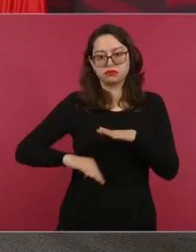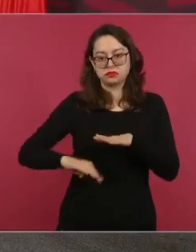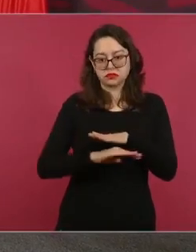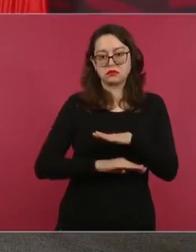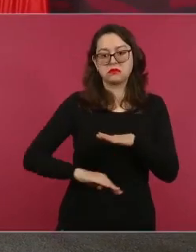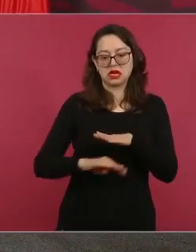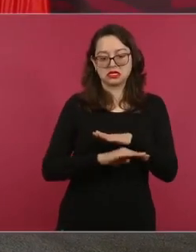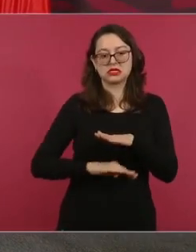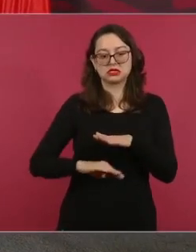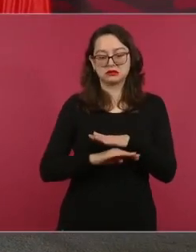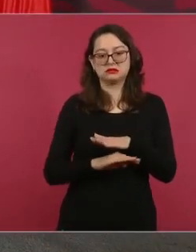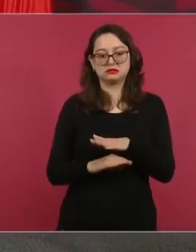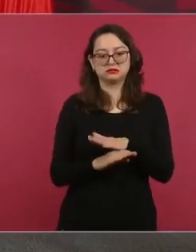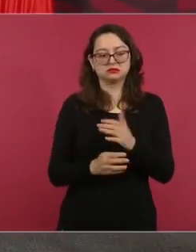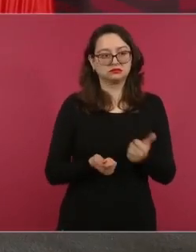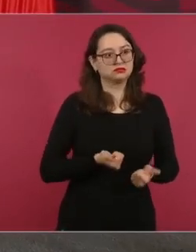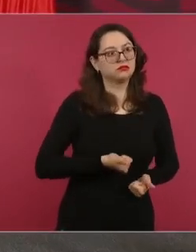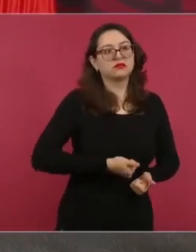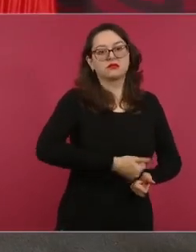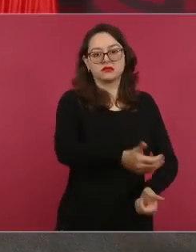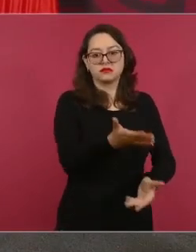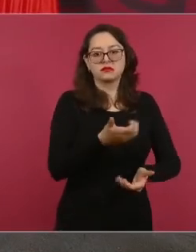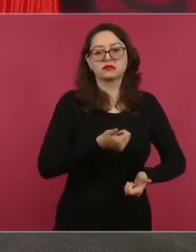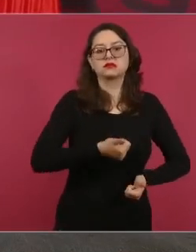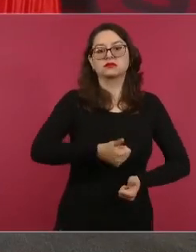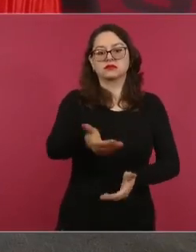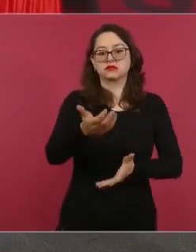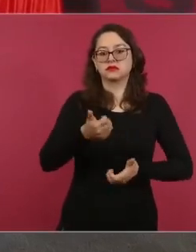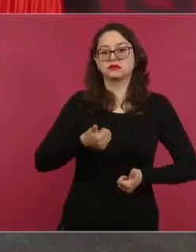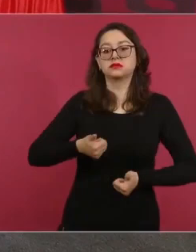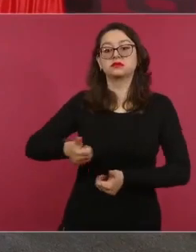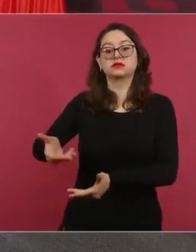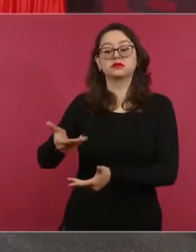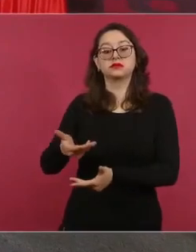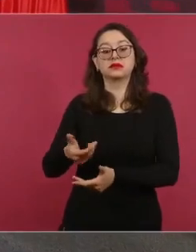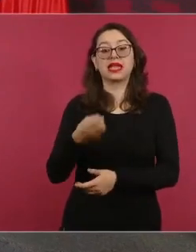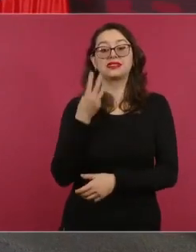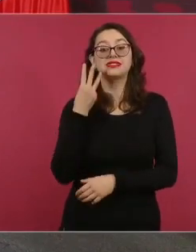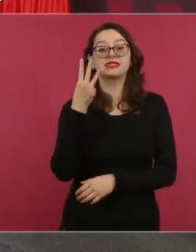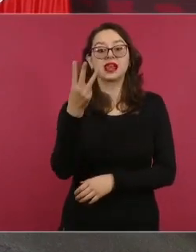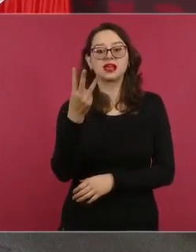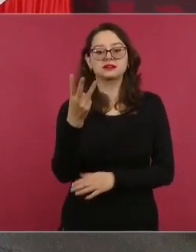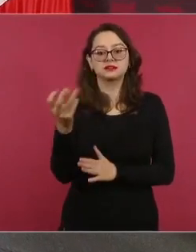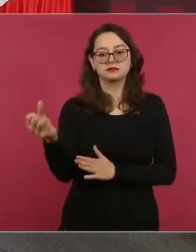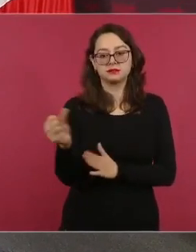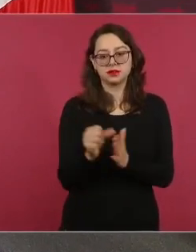se va a llevar a cabo durante tres meses.